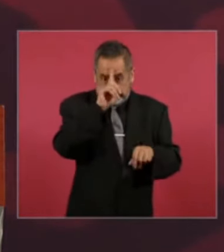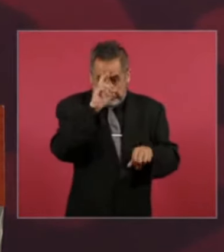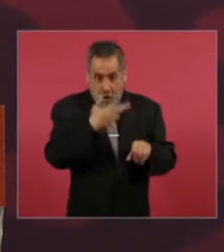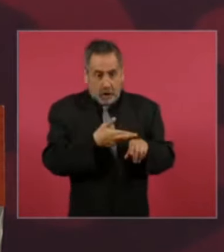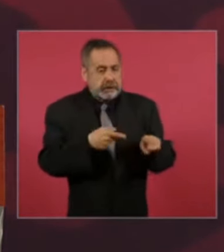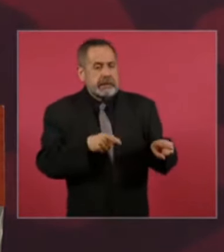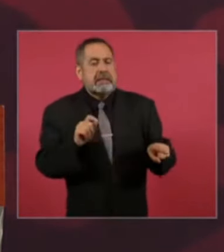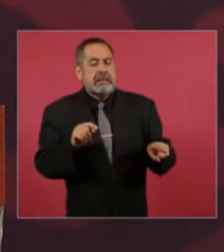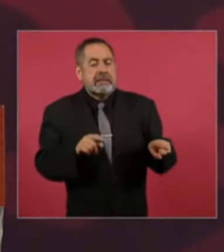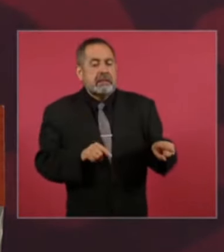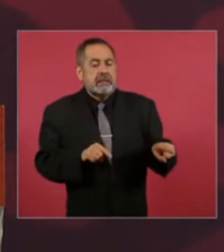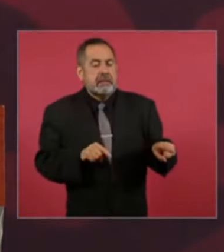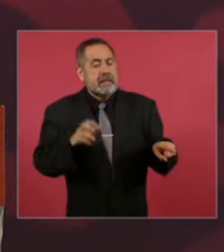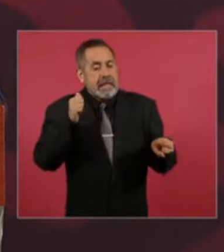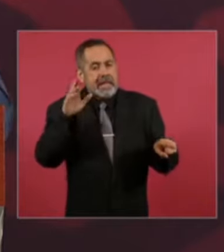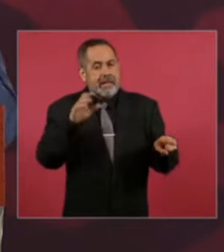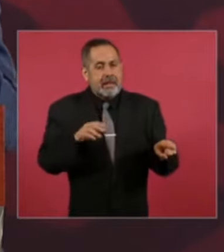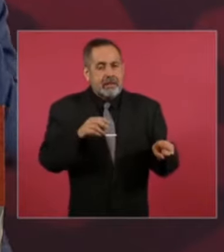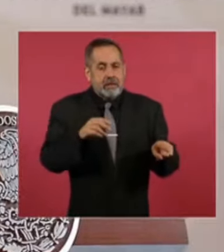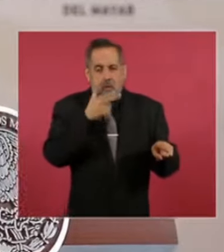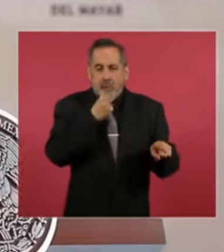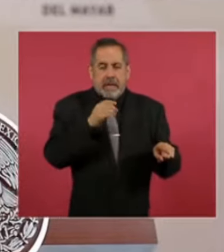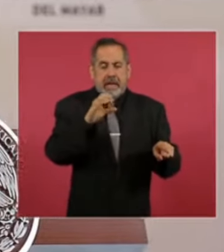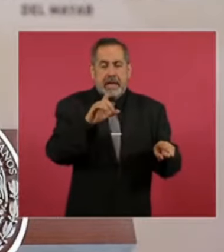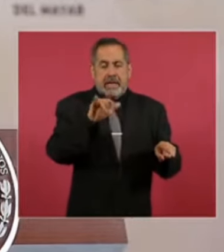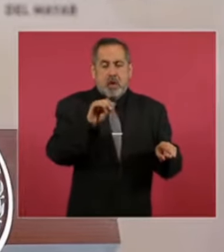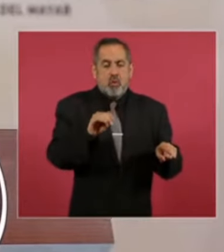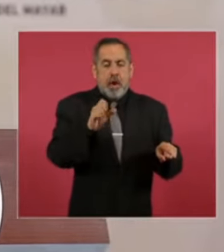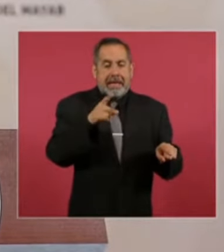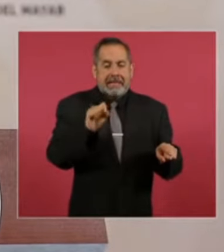era Claudio X González papá